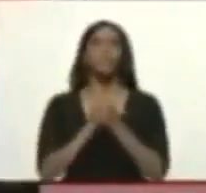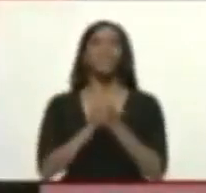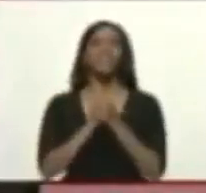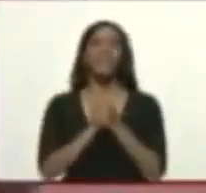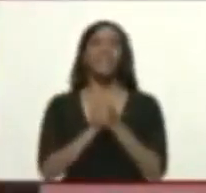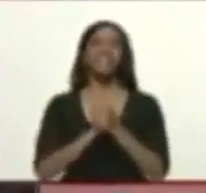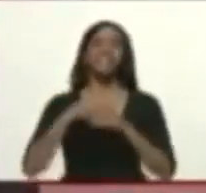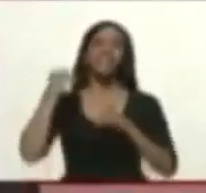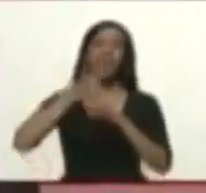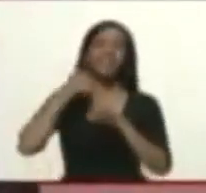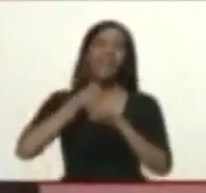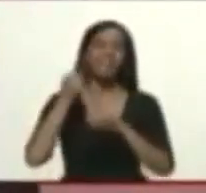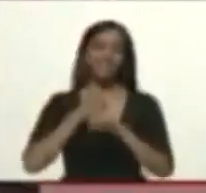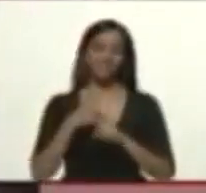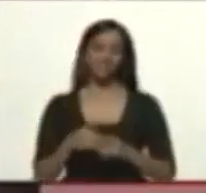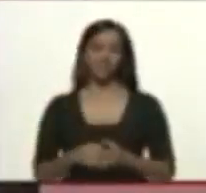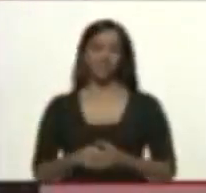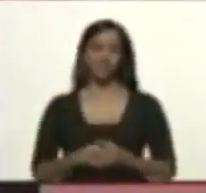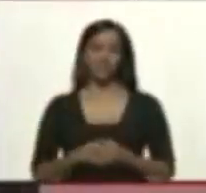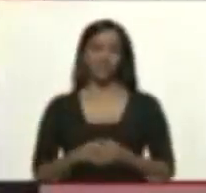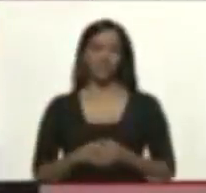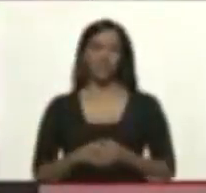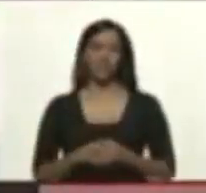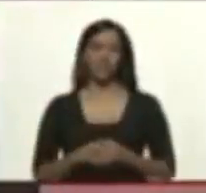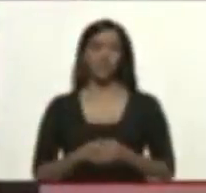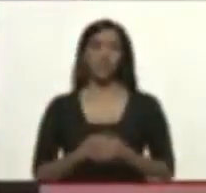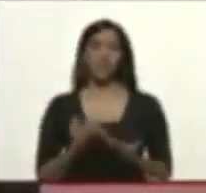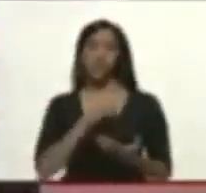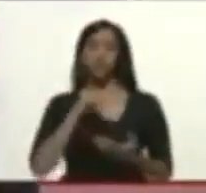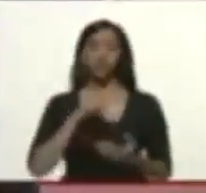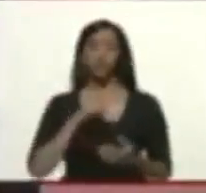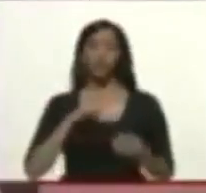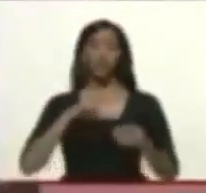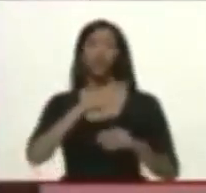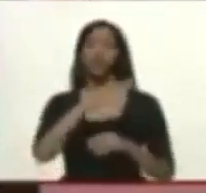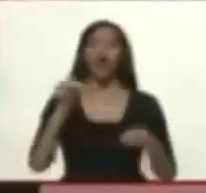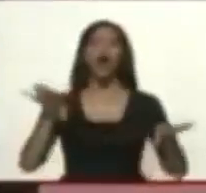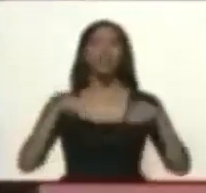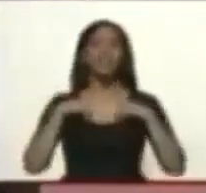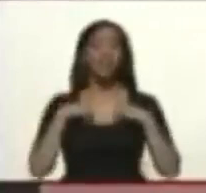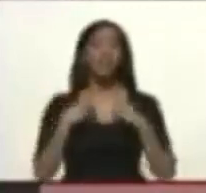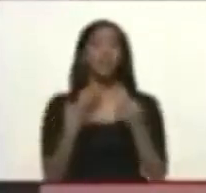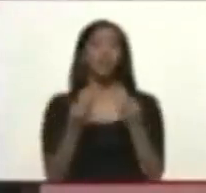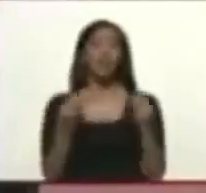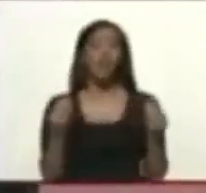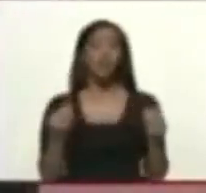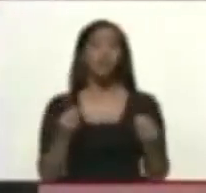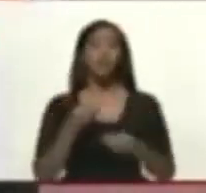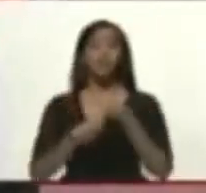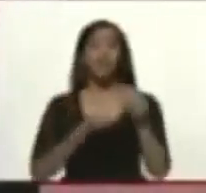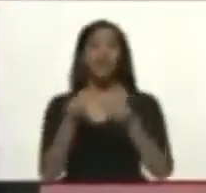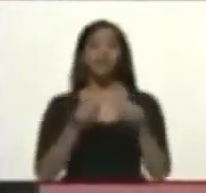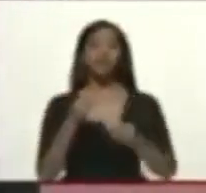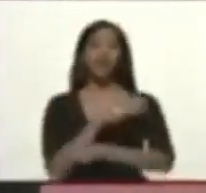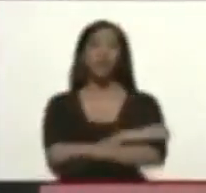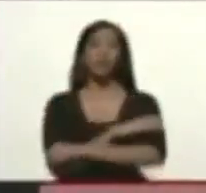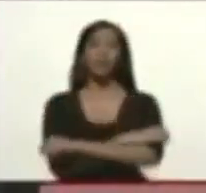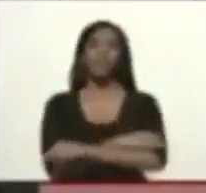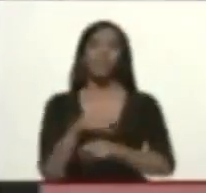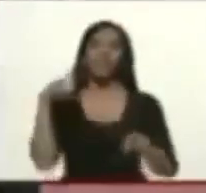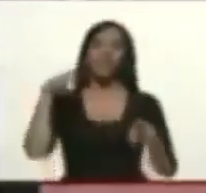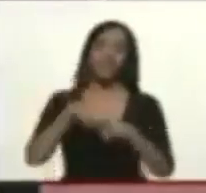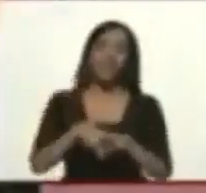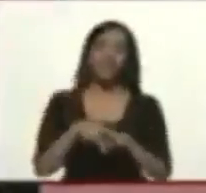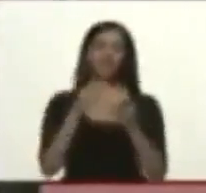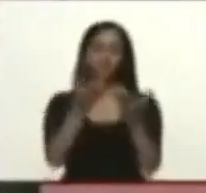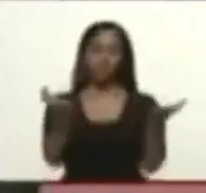batalla, de combate. Y hemos rechazado lo que mucho se ha generado desde la derecha, que es el ataque hacia ustedes.